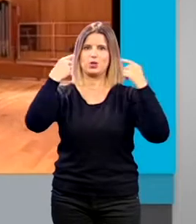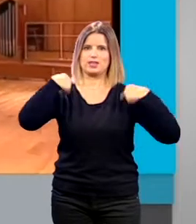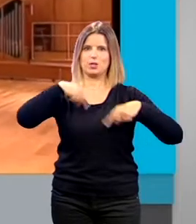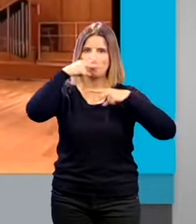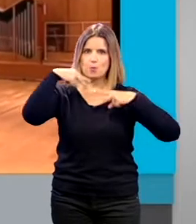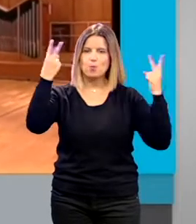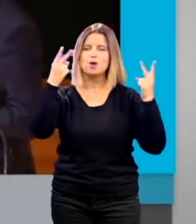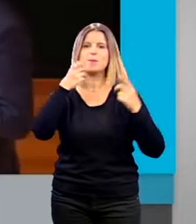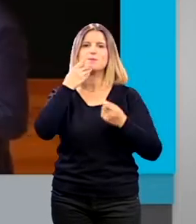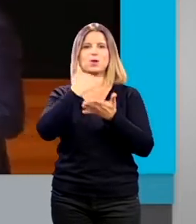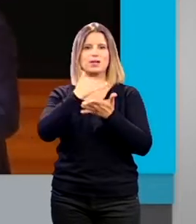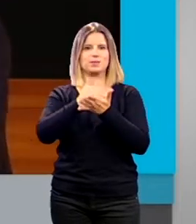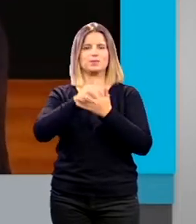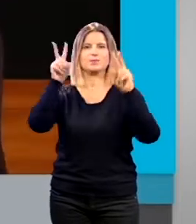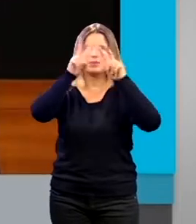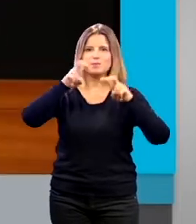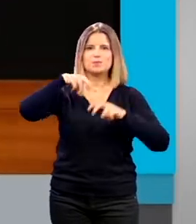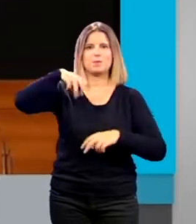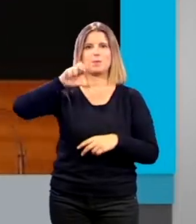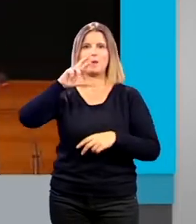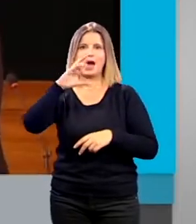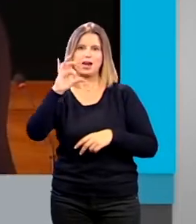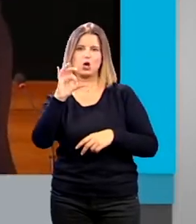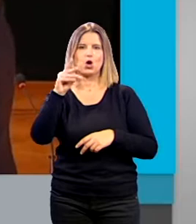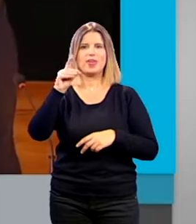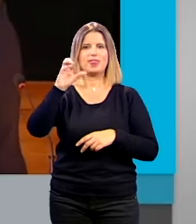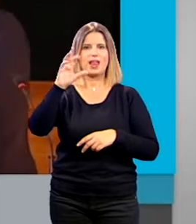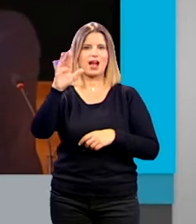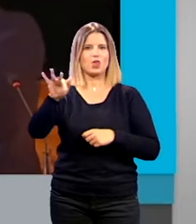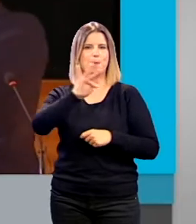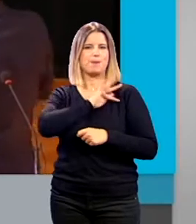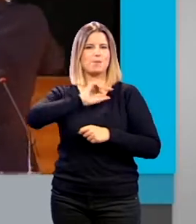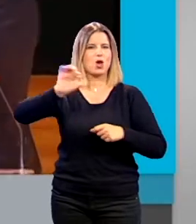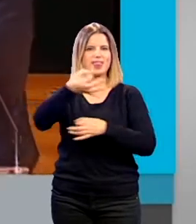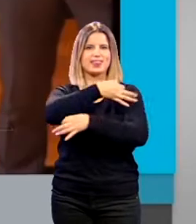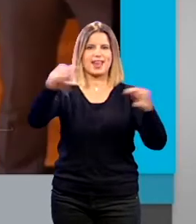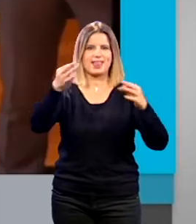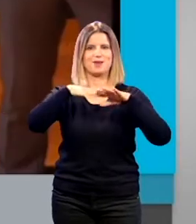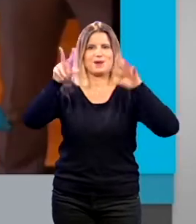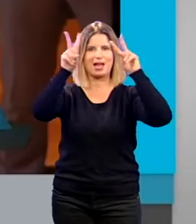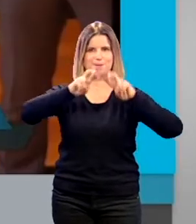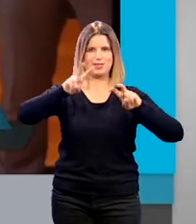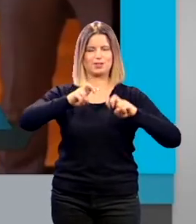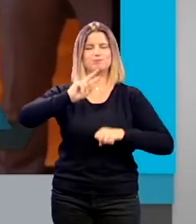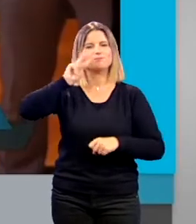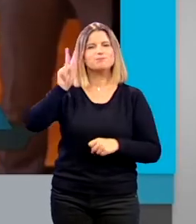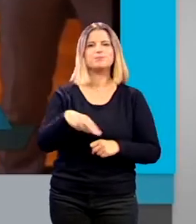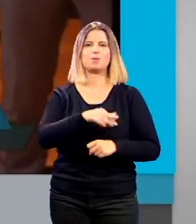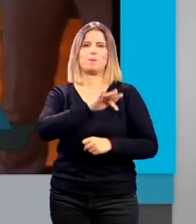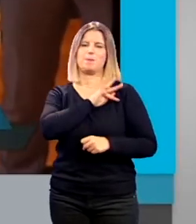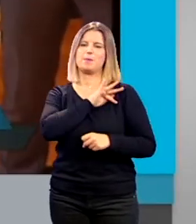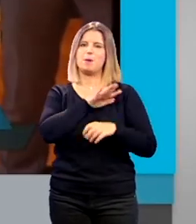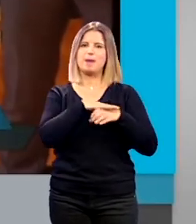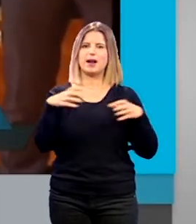de Biomedicina López Neira Mario Delgado y Elena González obtuvieron el premio a la excelencia en la investigación Es un premio a Granada